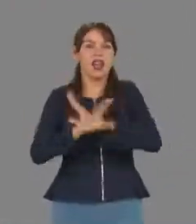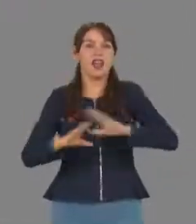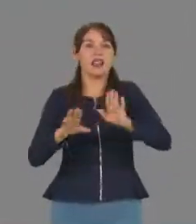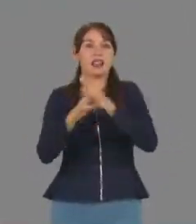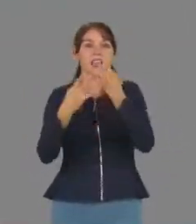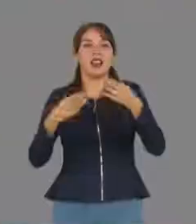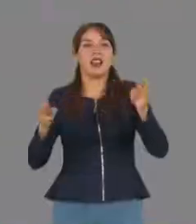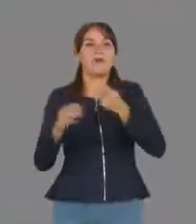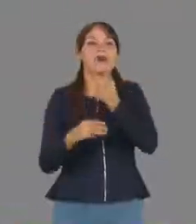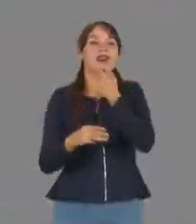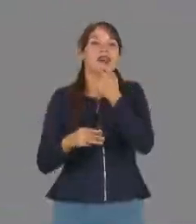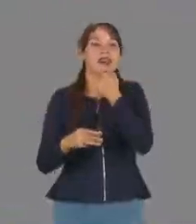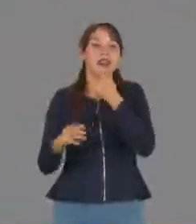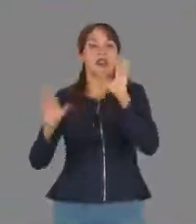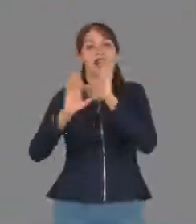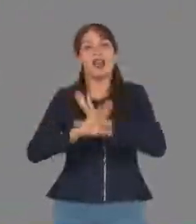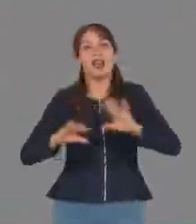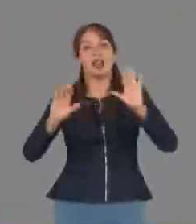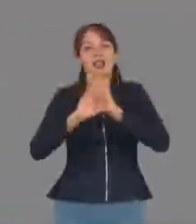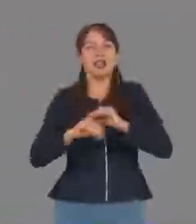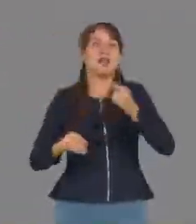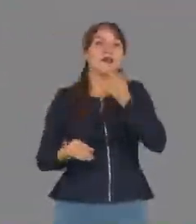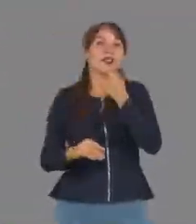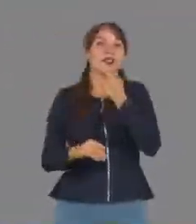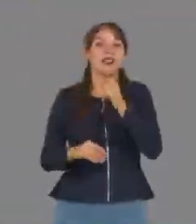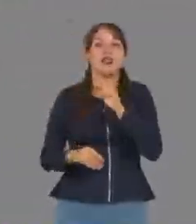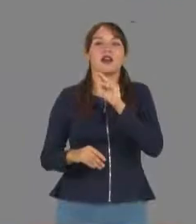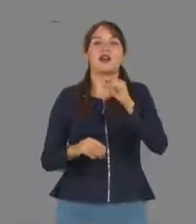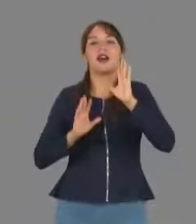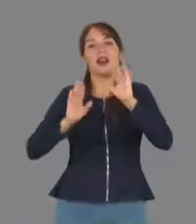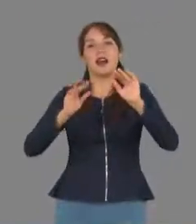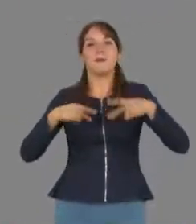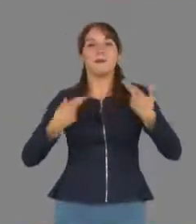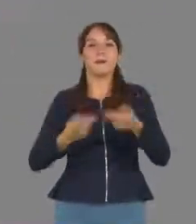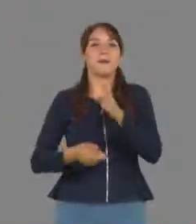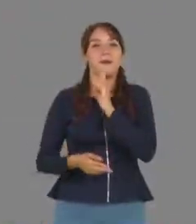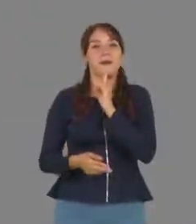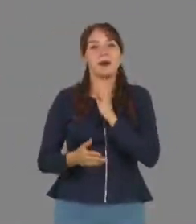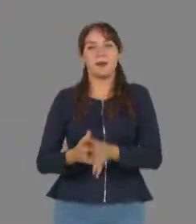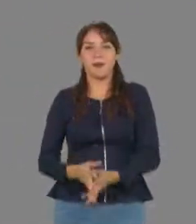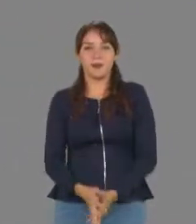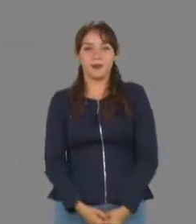melodía en el idioma inglés como regalo para el ser más importante en su vida.